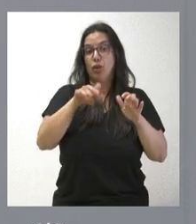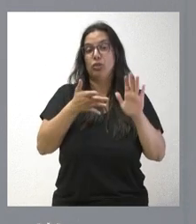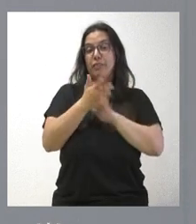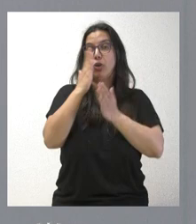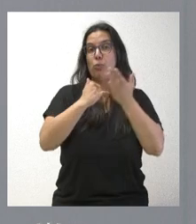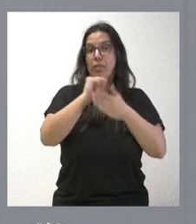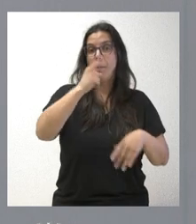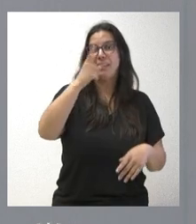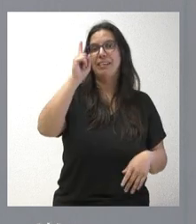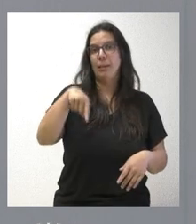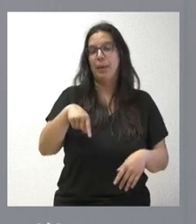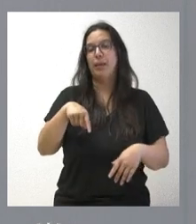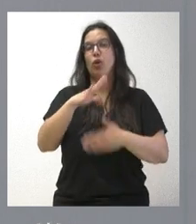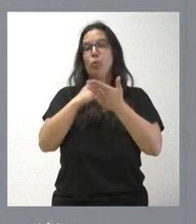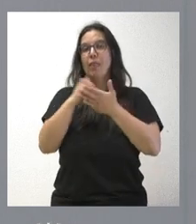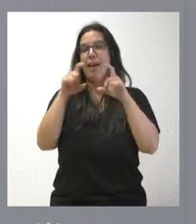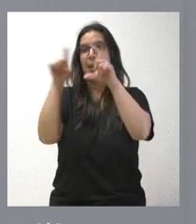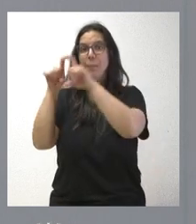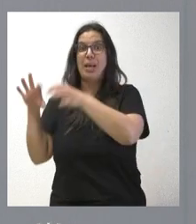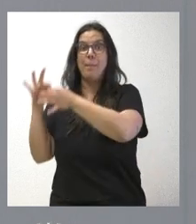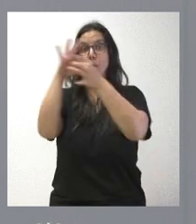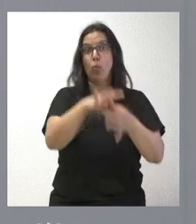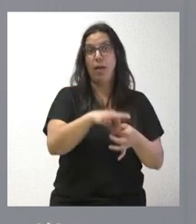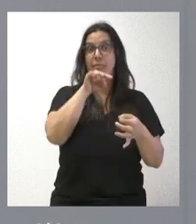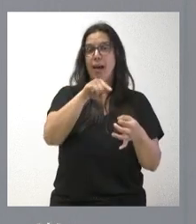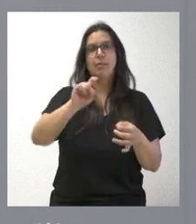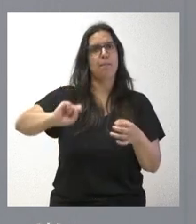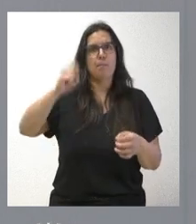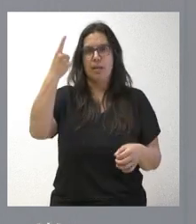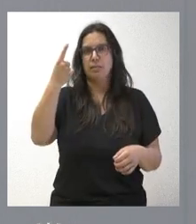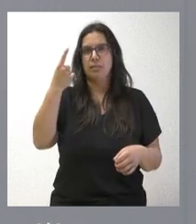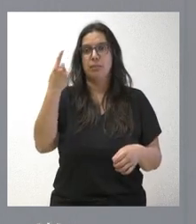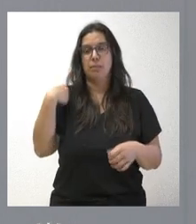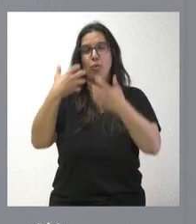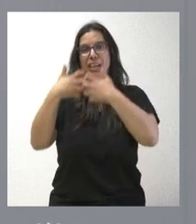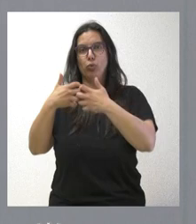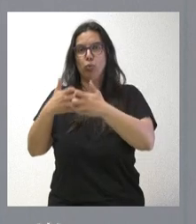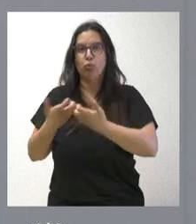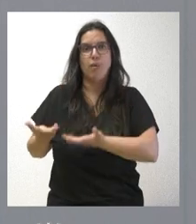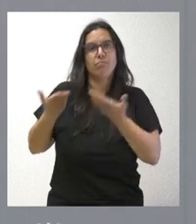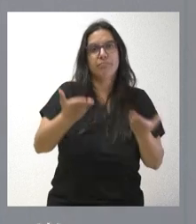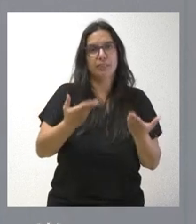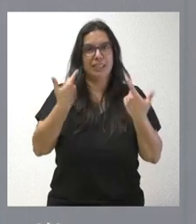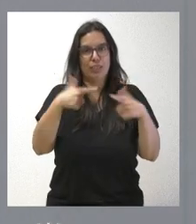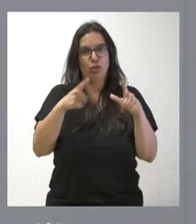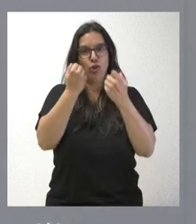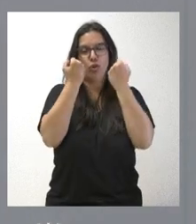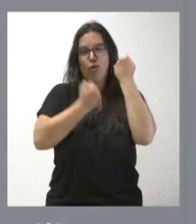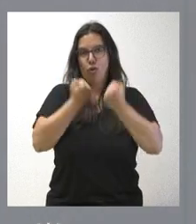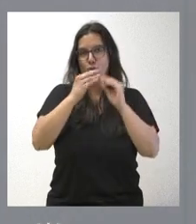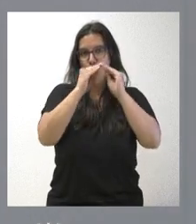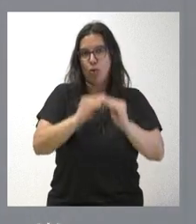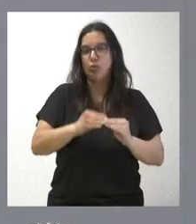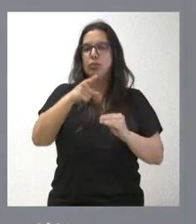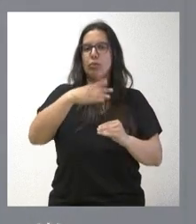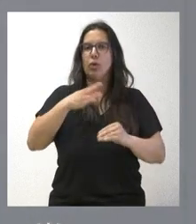autónoma con mayor número de empresas vinculadas a la industria auxiliar de suministros del propio sector del automóvil. Nos permite avanzar en